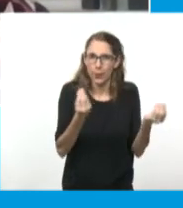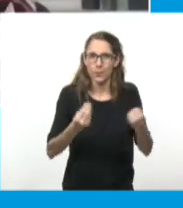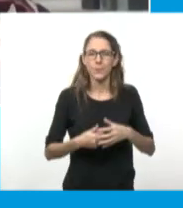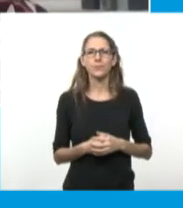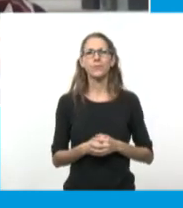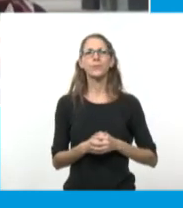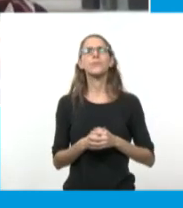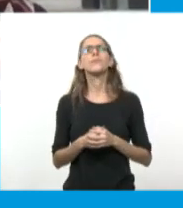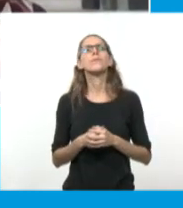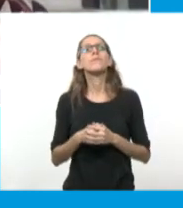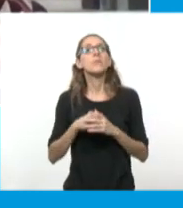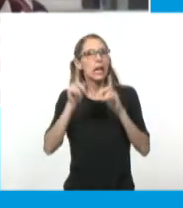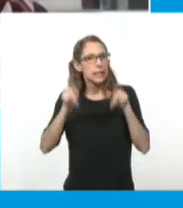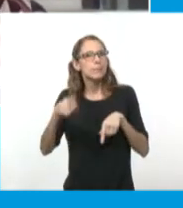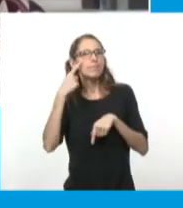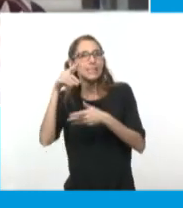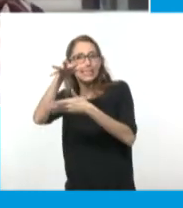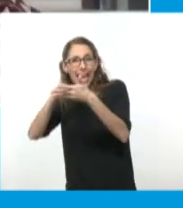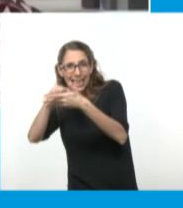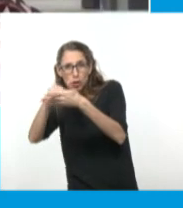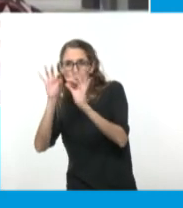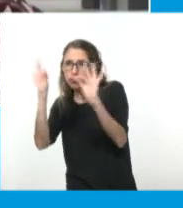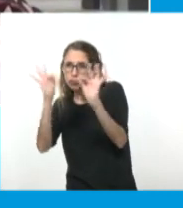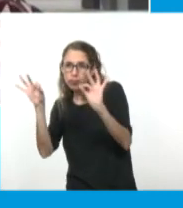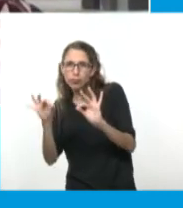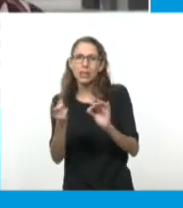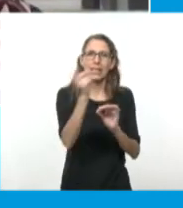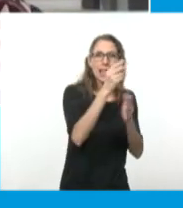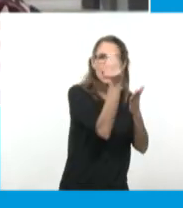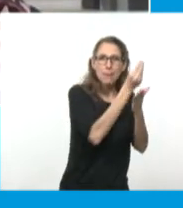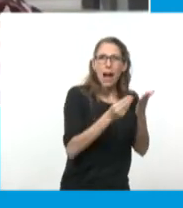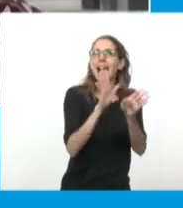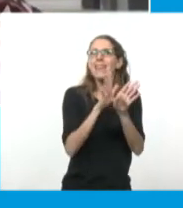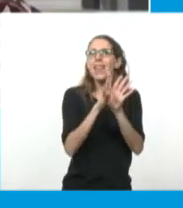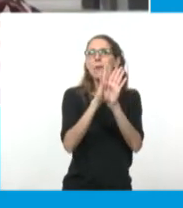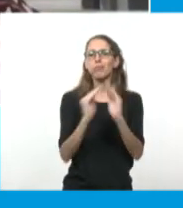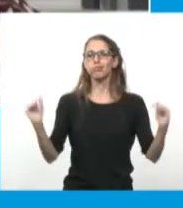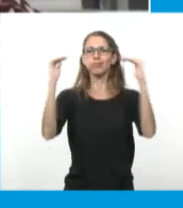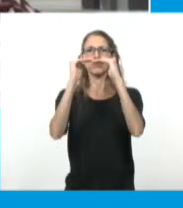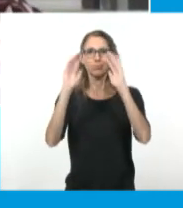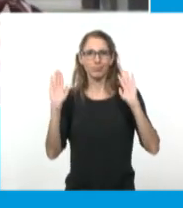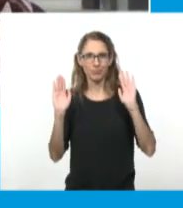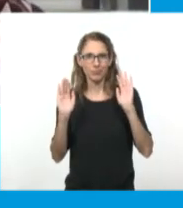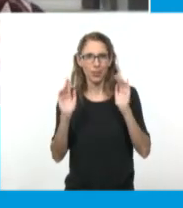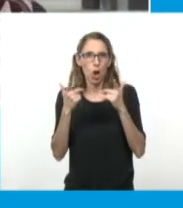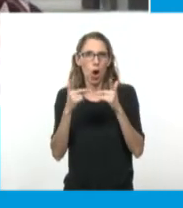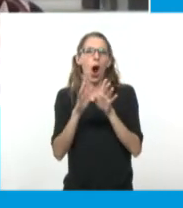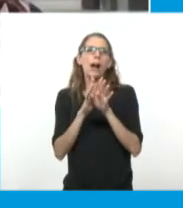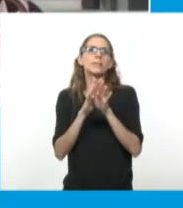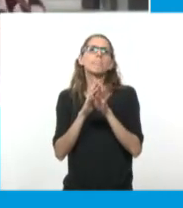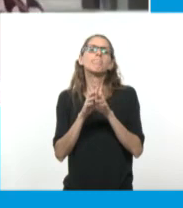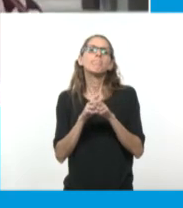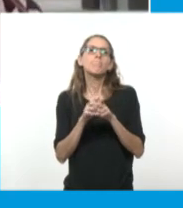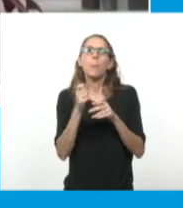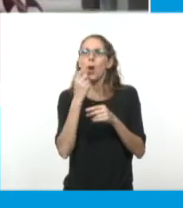también que la relación entre imagen y texto tiene que ser complementaria. O no tiene mucho sentido que digan las dos